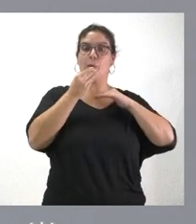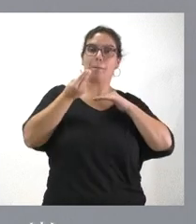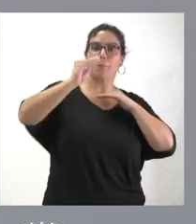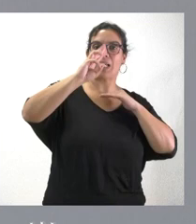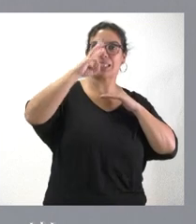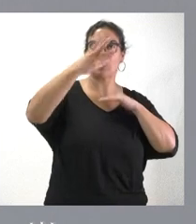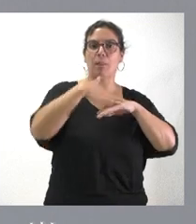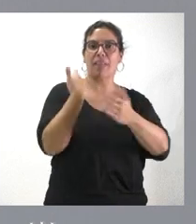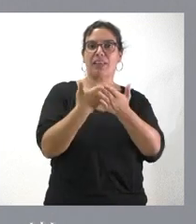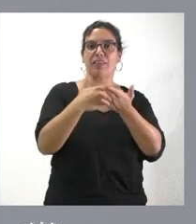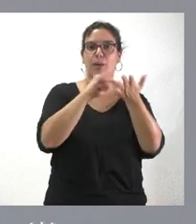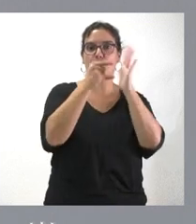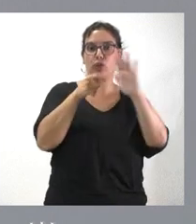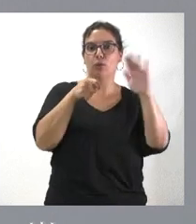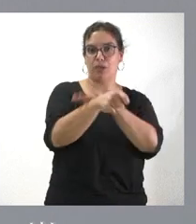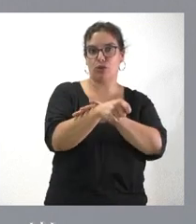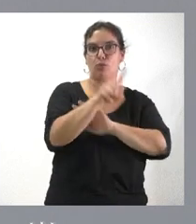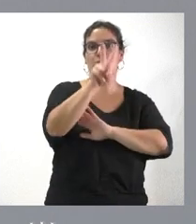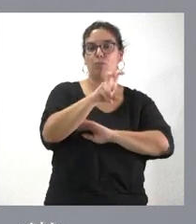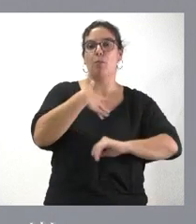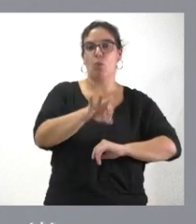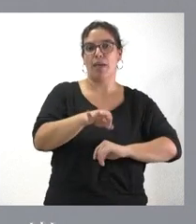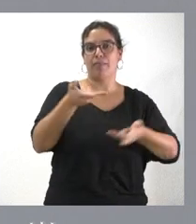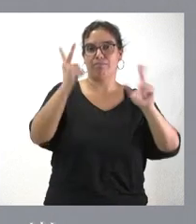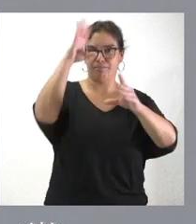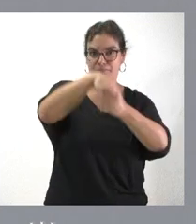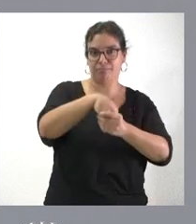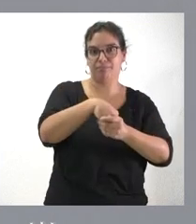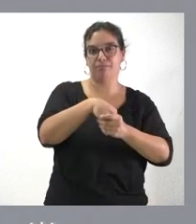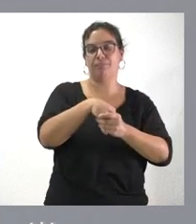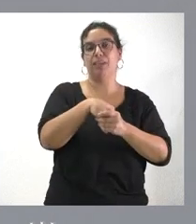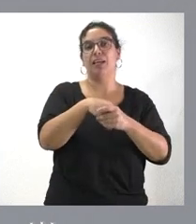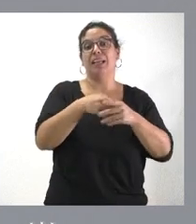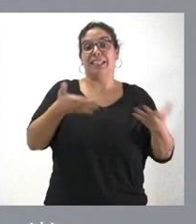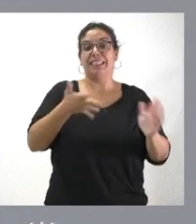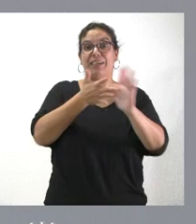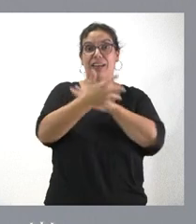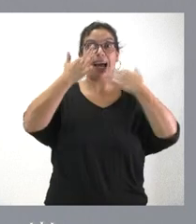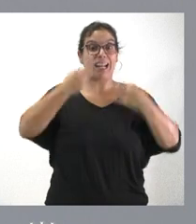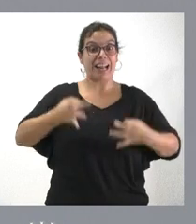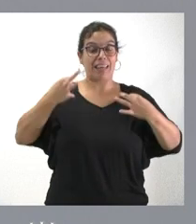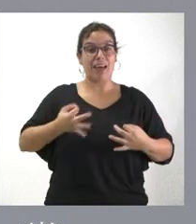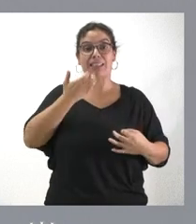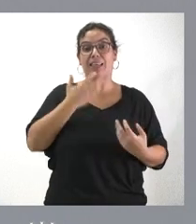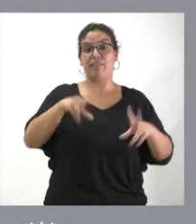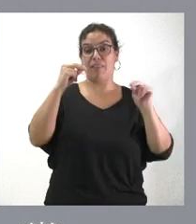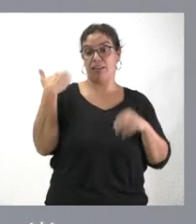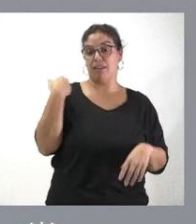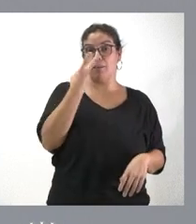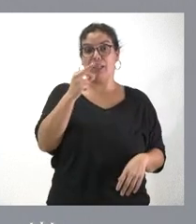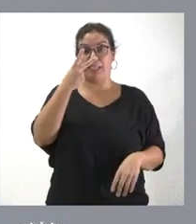de los proyectos de inversión incluidos dentro de un programa operativo. Y, por tanto, el programa operativo que acaba en el año 20,